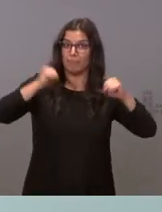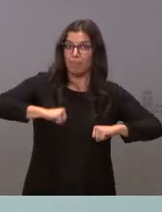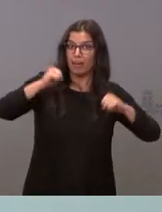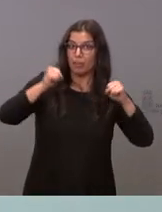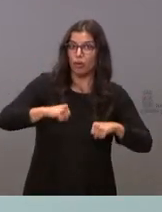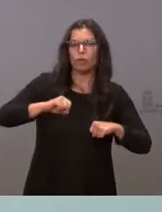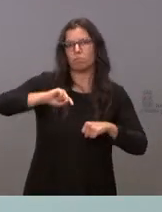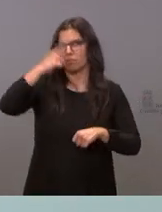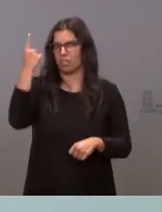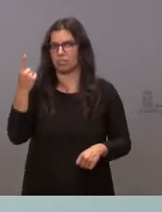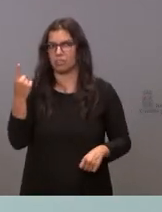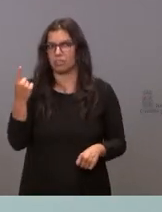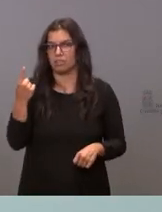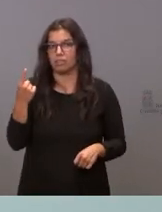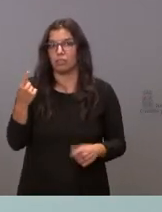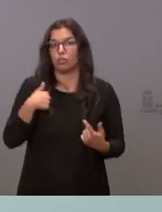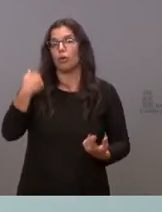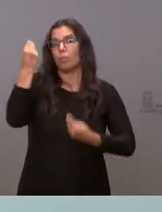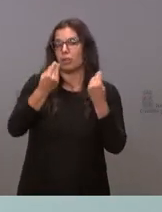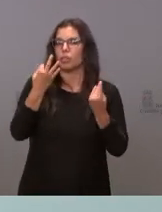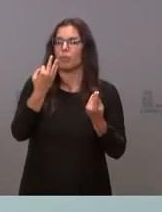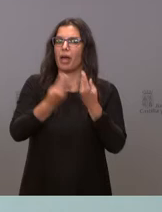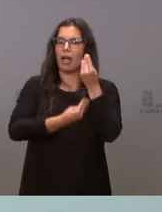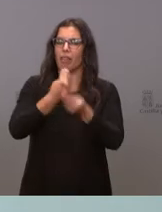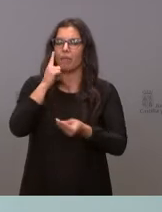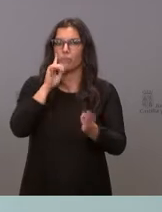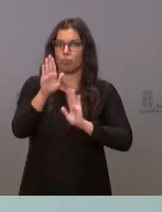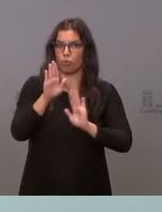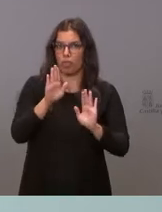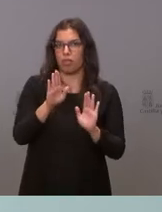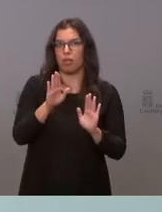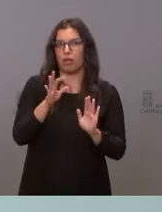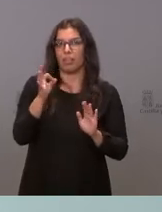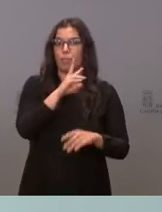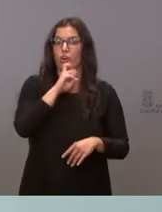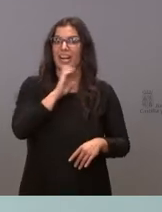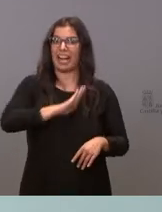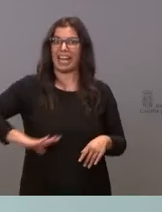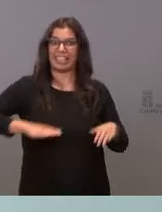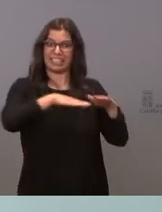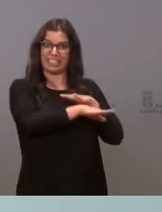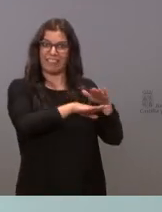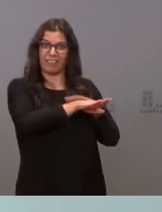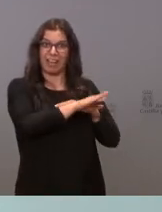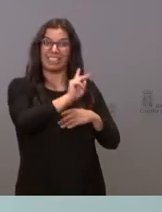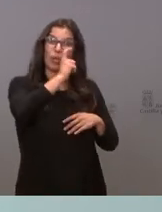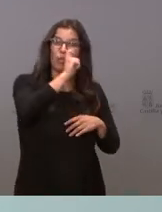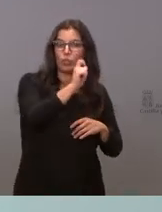Yo creo que hay que actuar con prudencia. Tenemos que reservar las segundas dosis